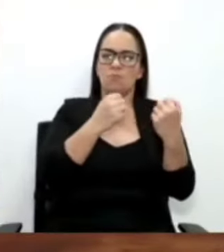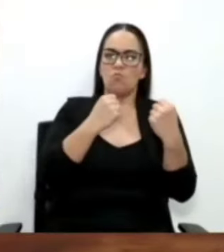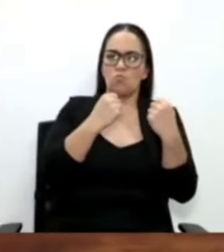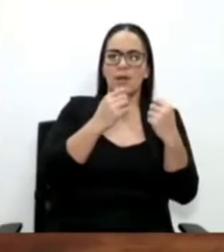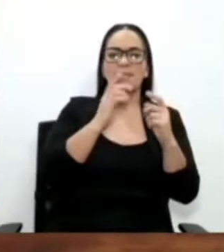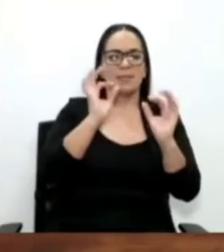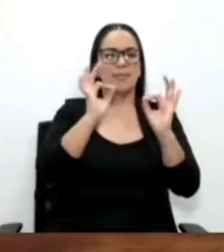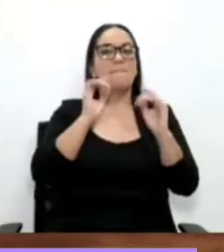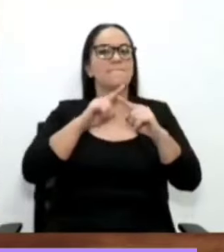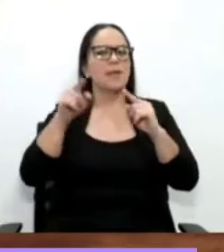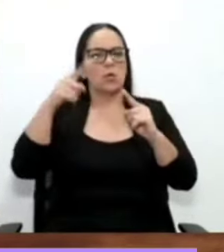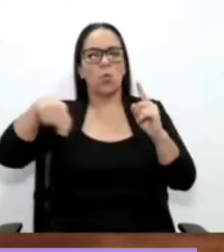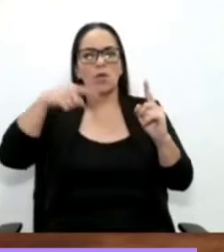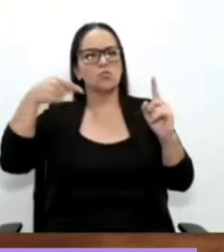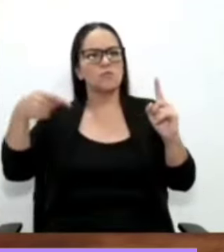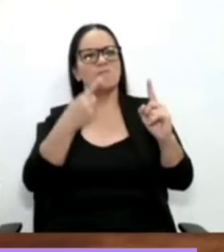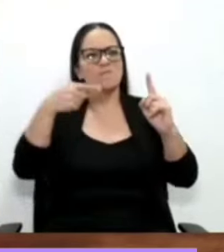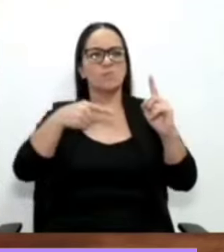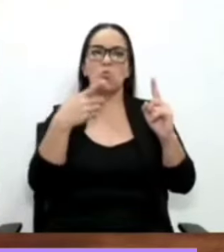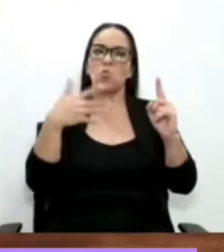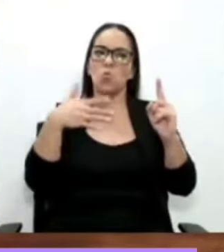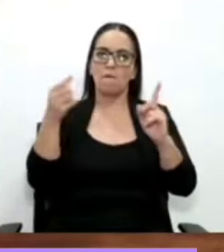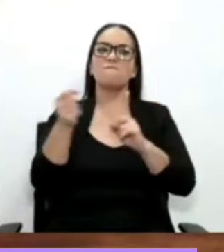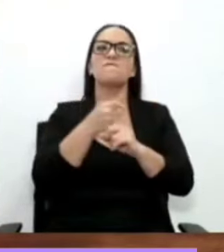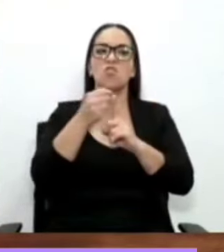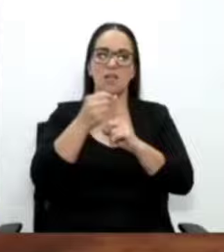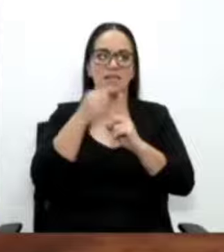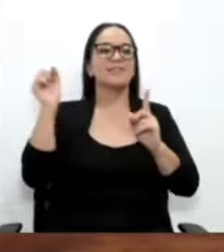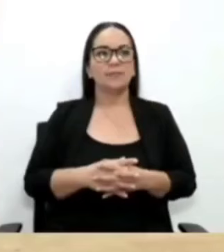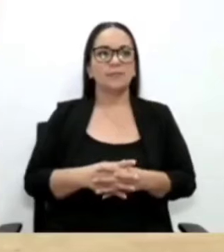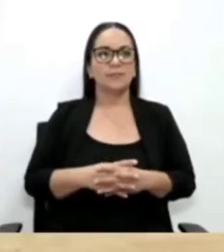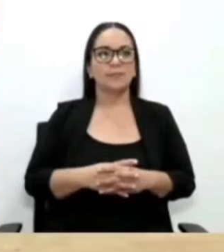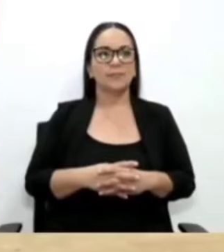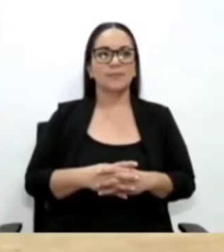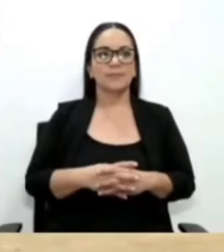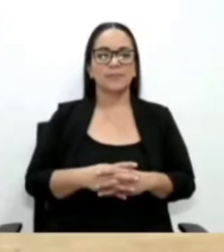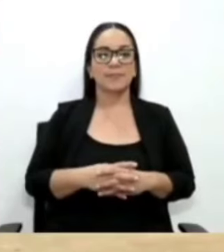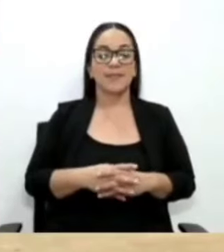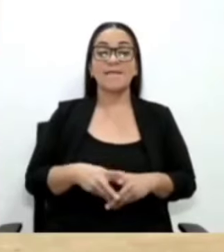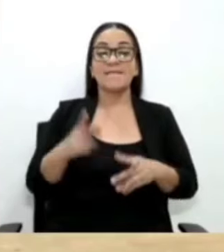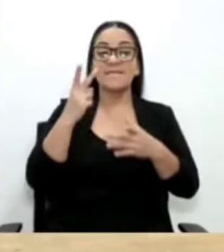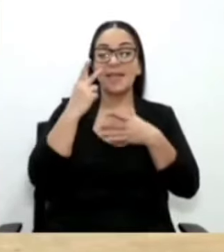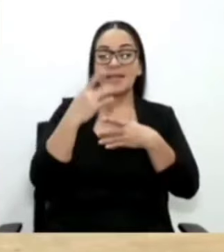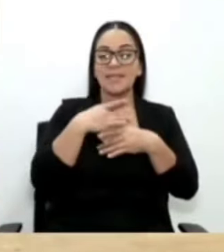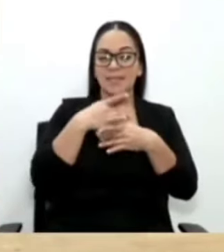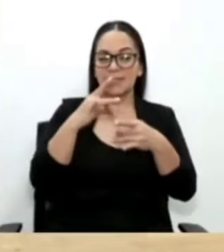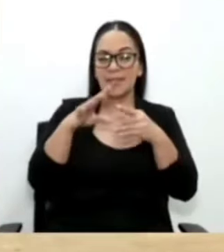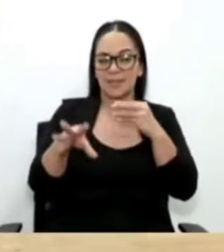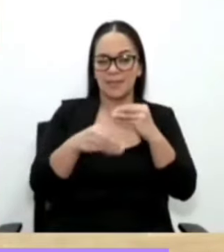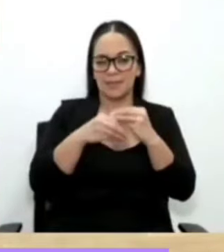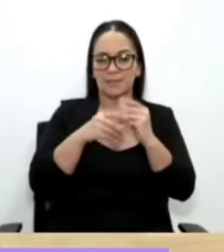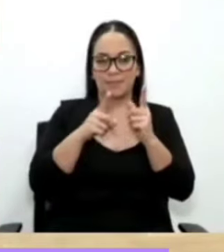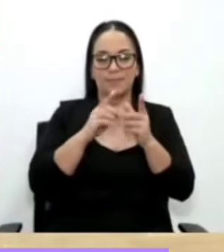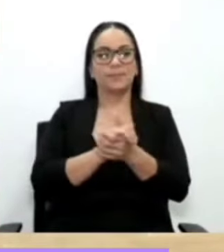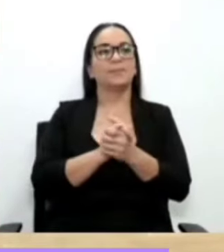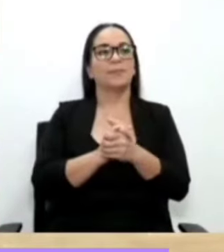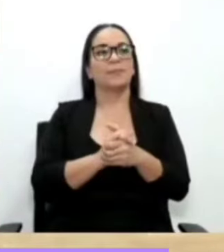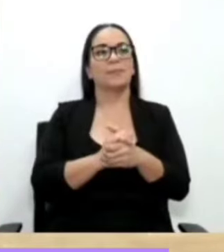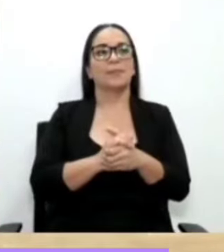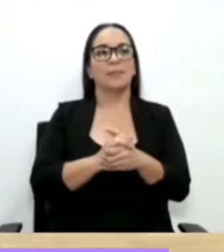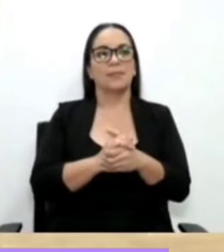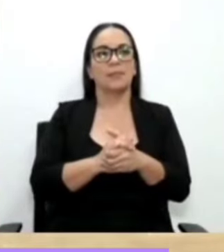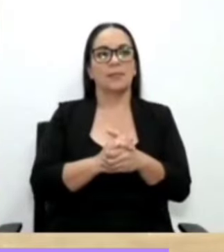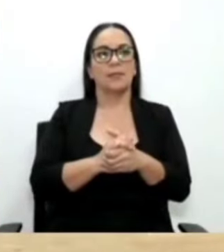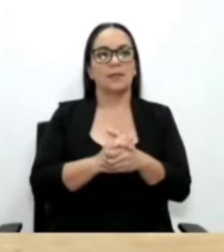deja de ser violencia de género en contra de ella. ¿Vean qué interesante? Primero, eso demuestra una